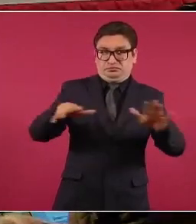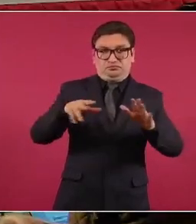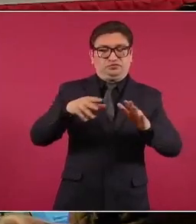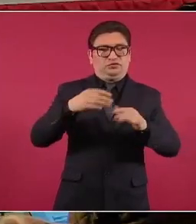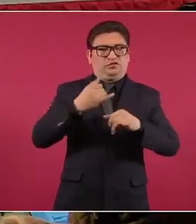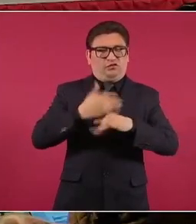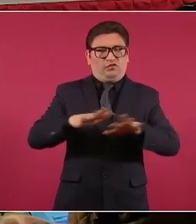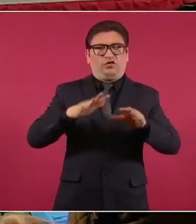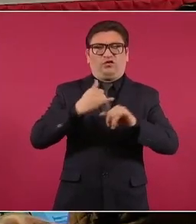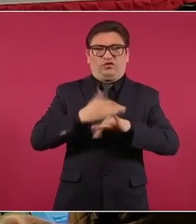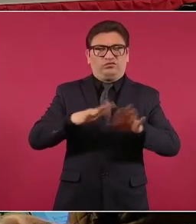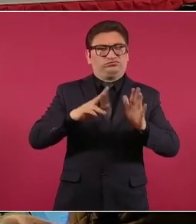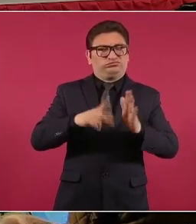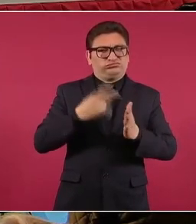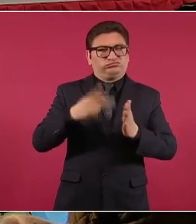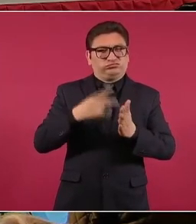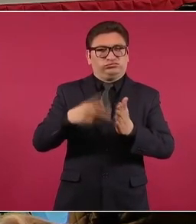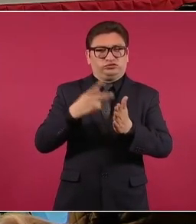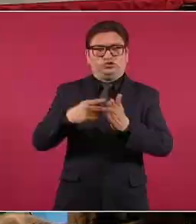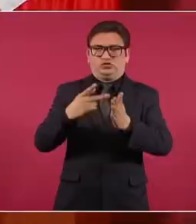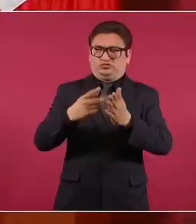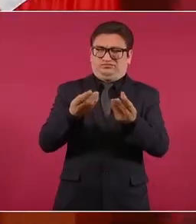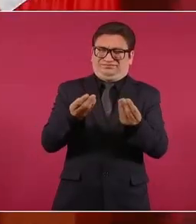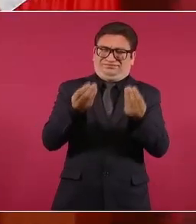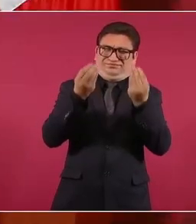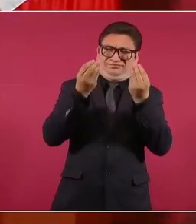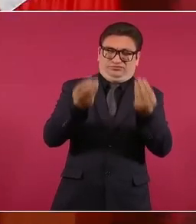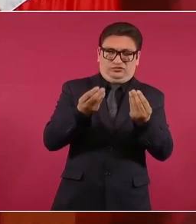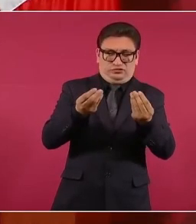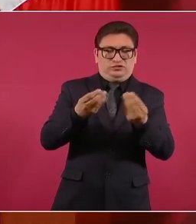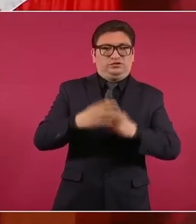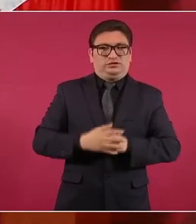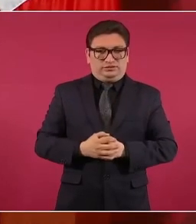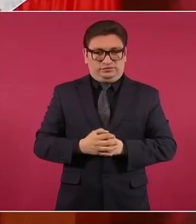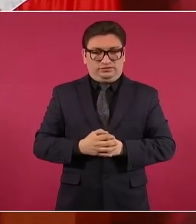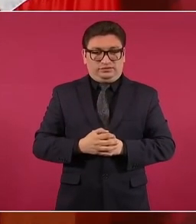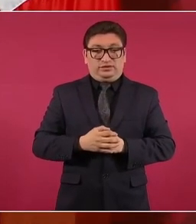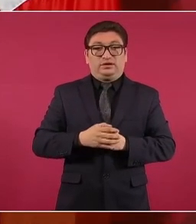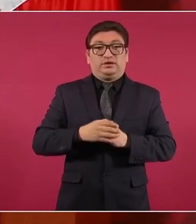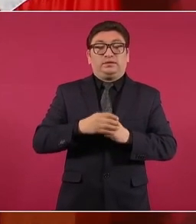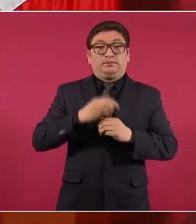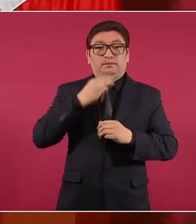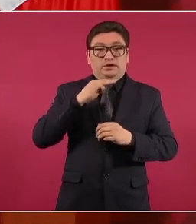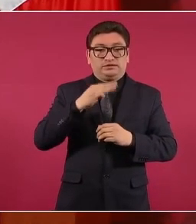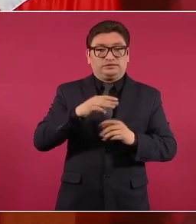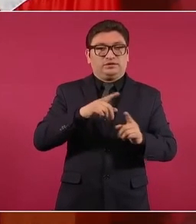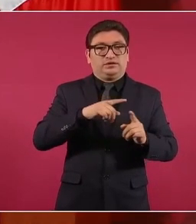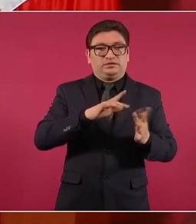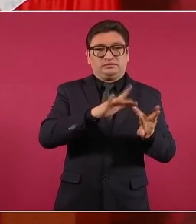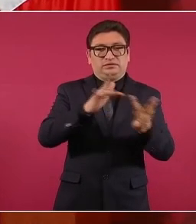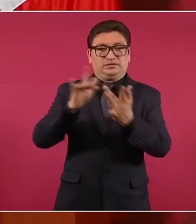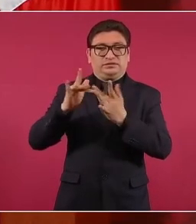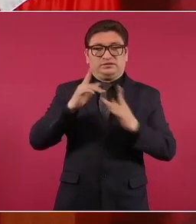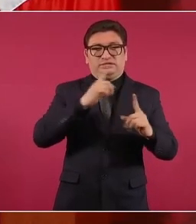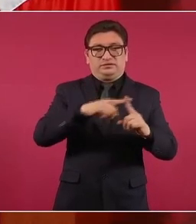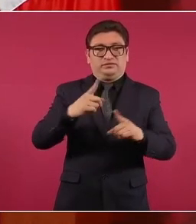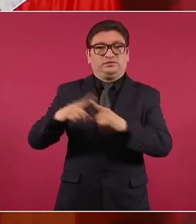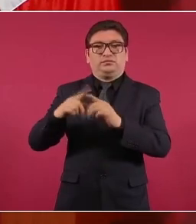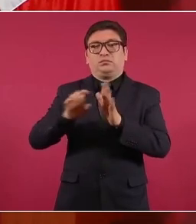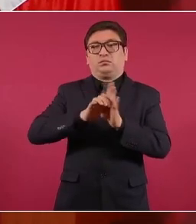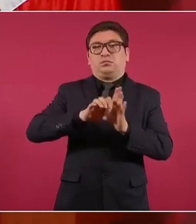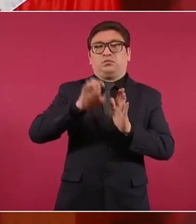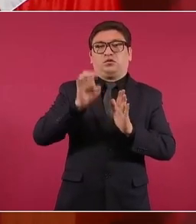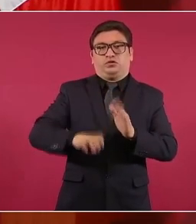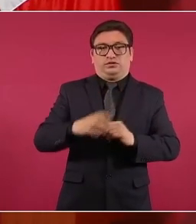sea tanta y la coincidencia de mensajes en redes. Como un ejemplo, tenemos